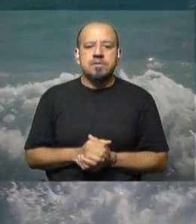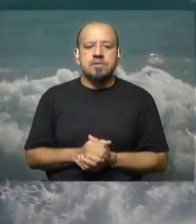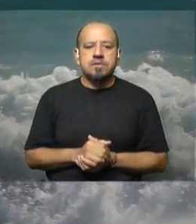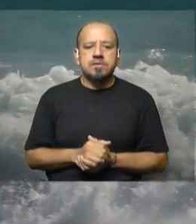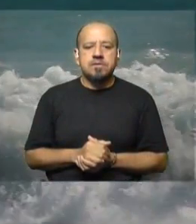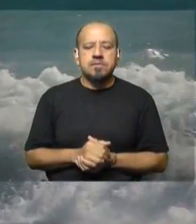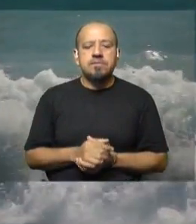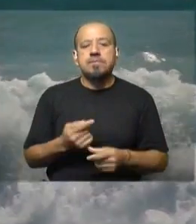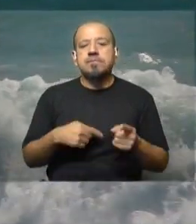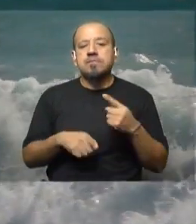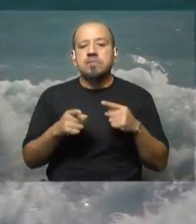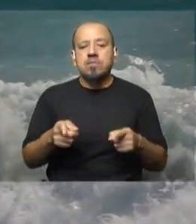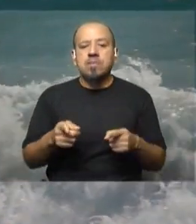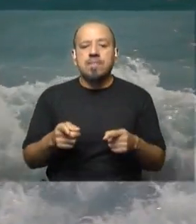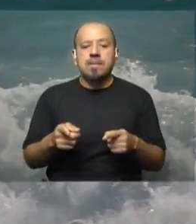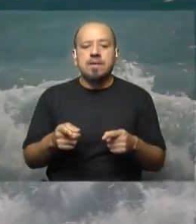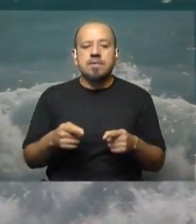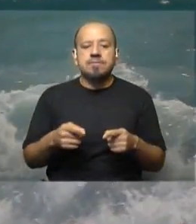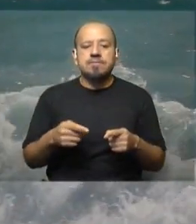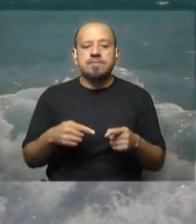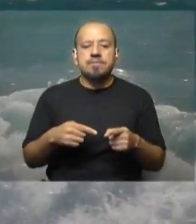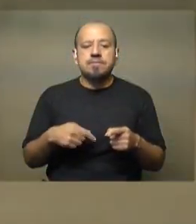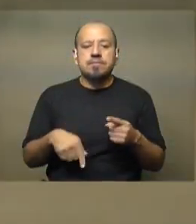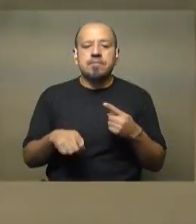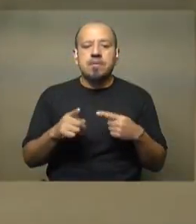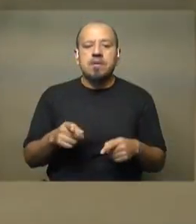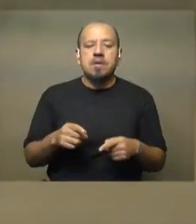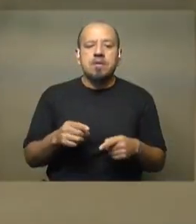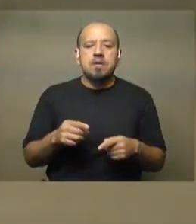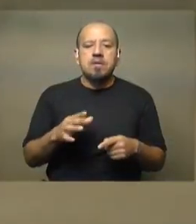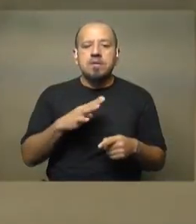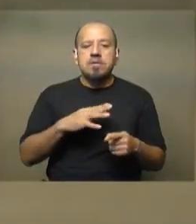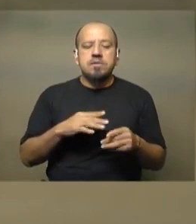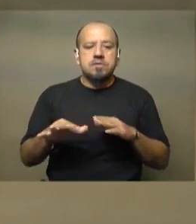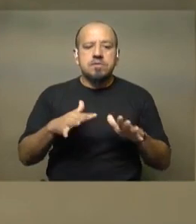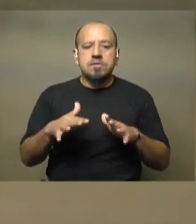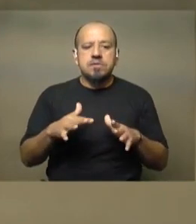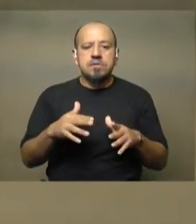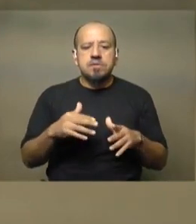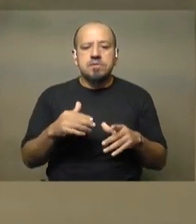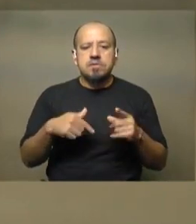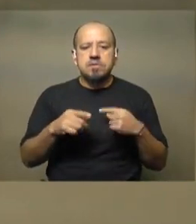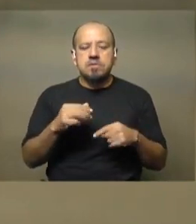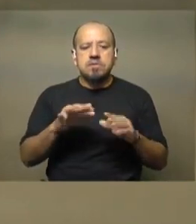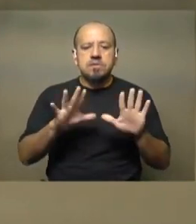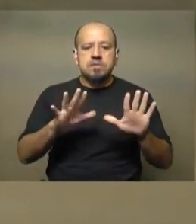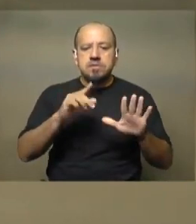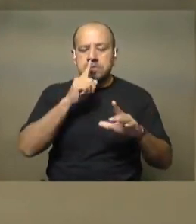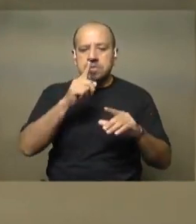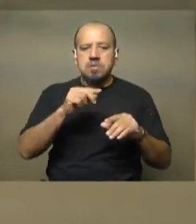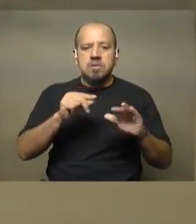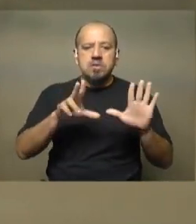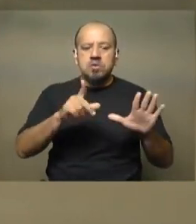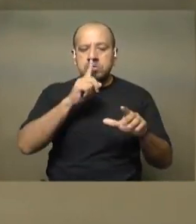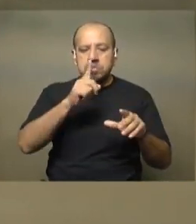La declaración de aves en la laguna Garzón estimamos que fue desde aproximadamente unos 10.000, 8.000